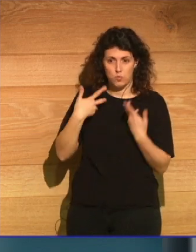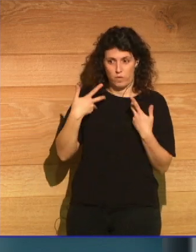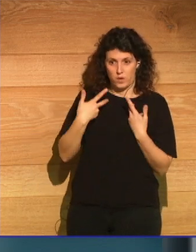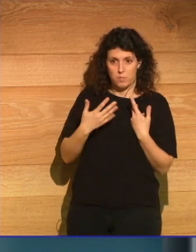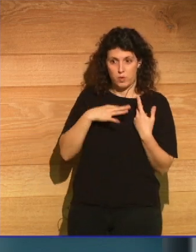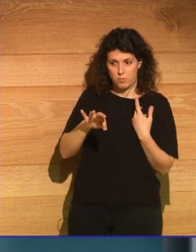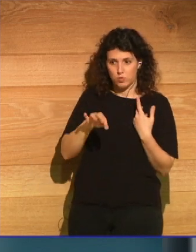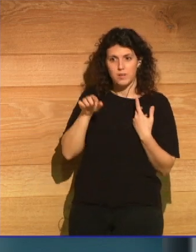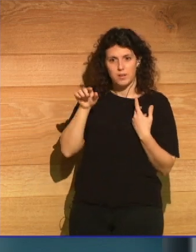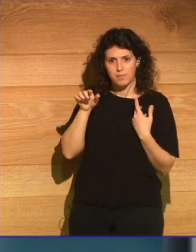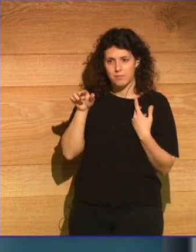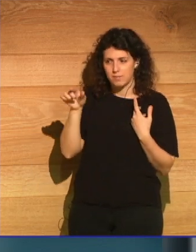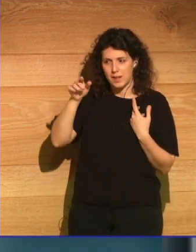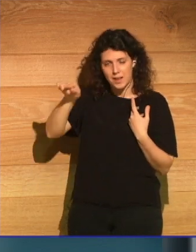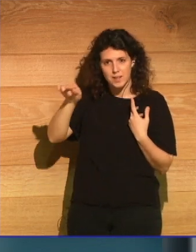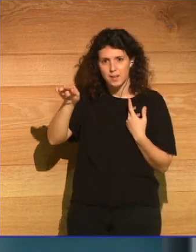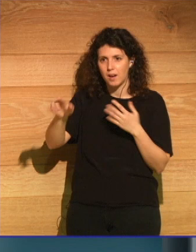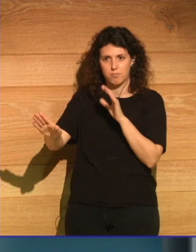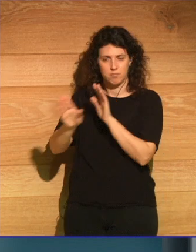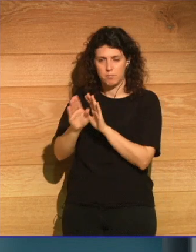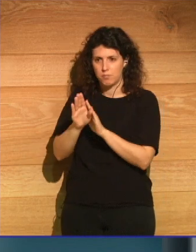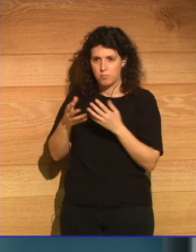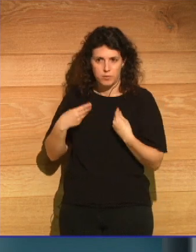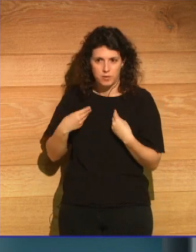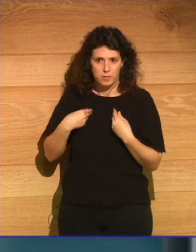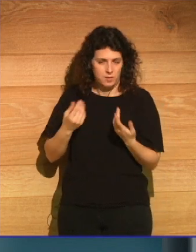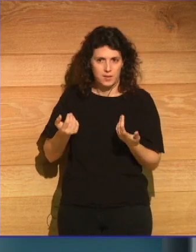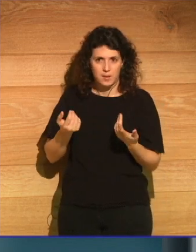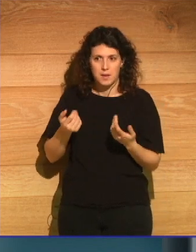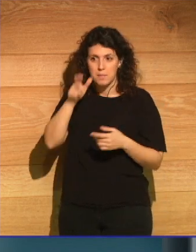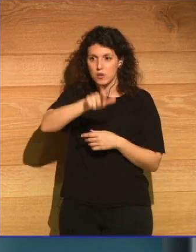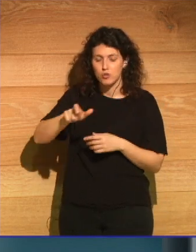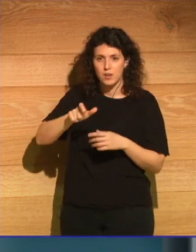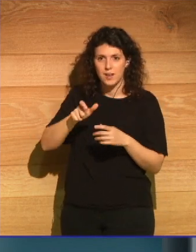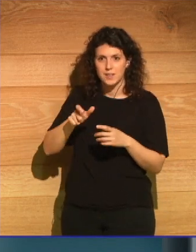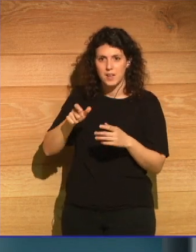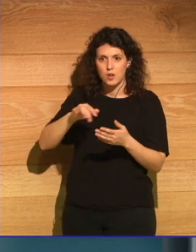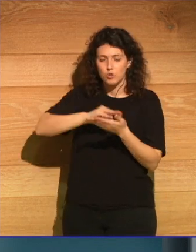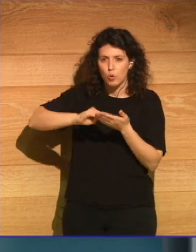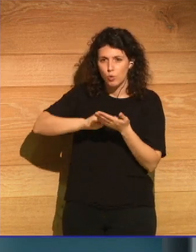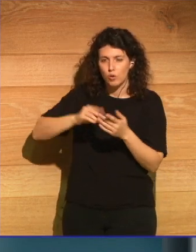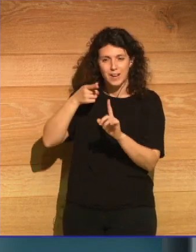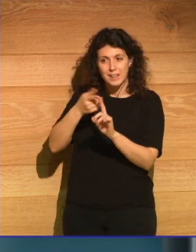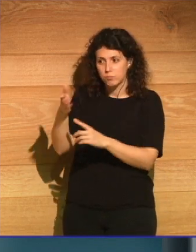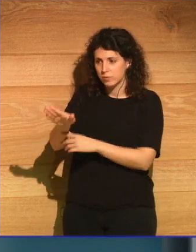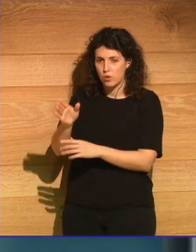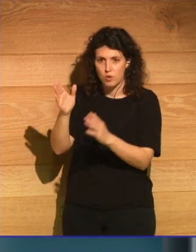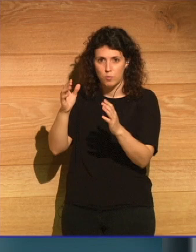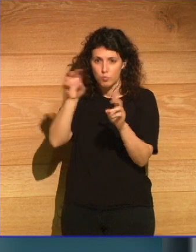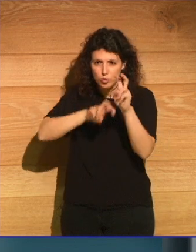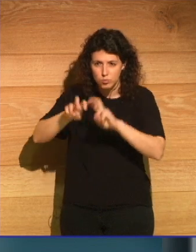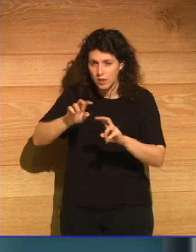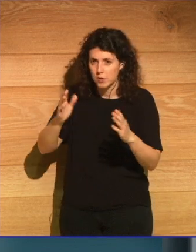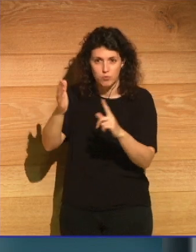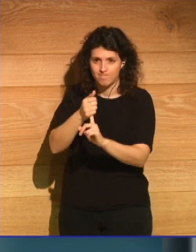no ha habido nadie que haya encontrado una manera de eliminar, de matar esta bacteria. Entonces, él está, él lo que quiere es codificar